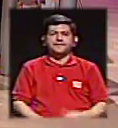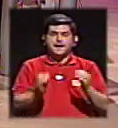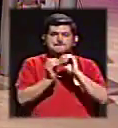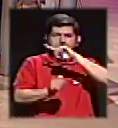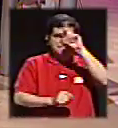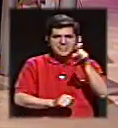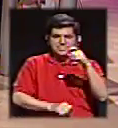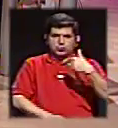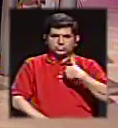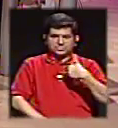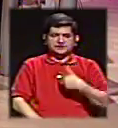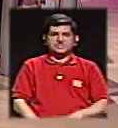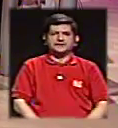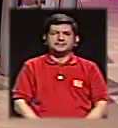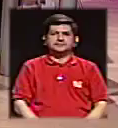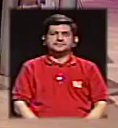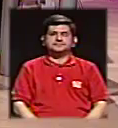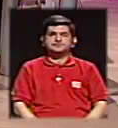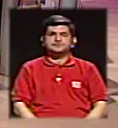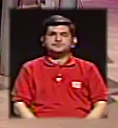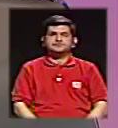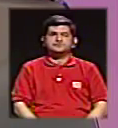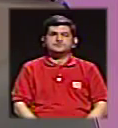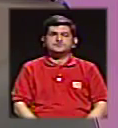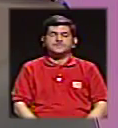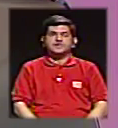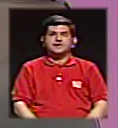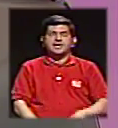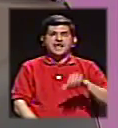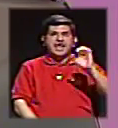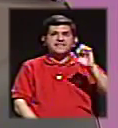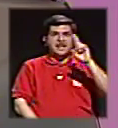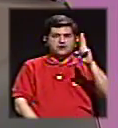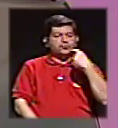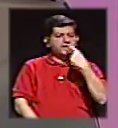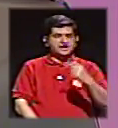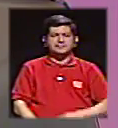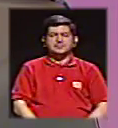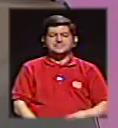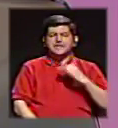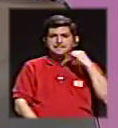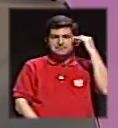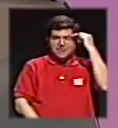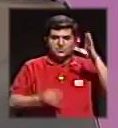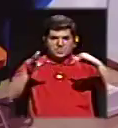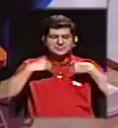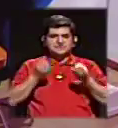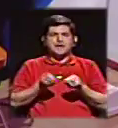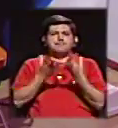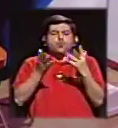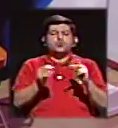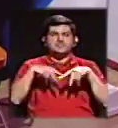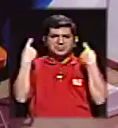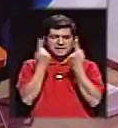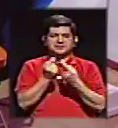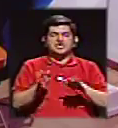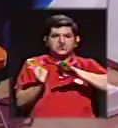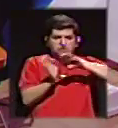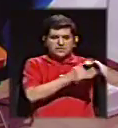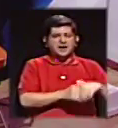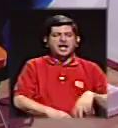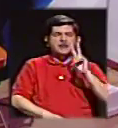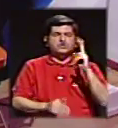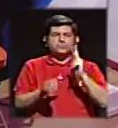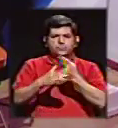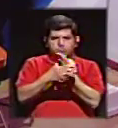preguntas acá. Don Edgar Rodríguez dice que deberíamos de ir madurando para aceptar el multipartidismo y dejar el bipartidismo, que ha